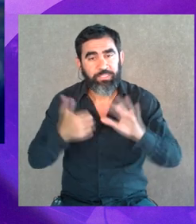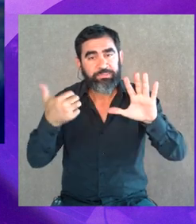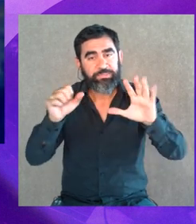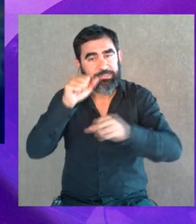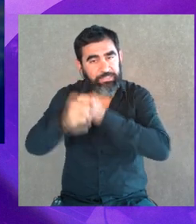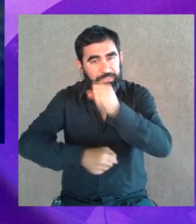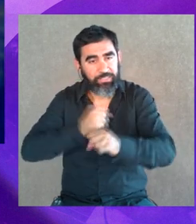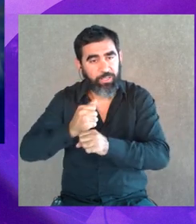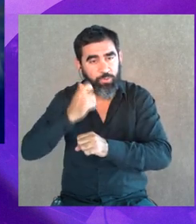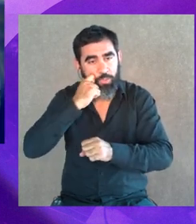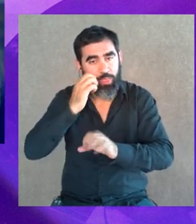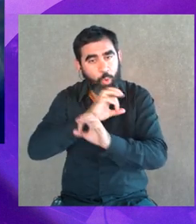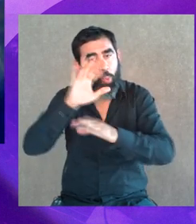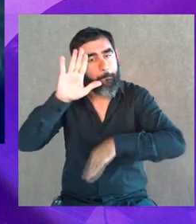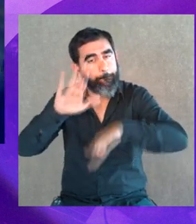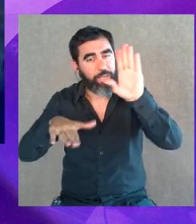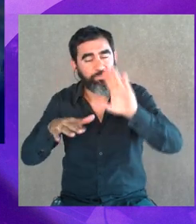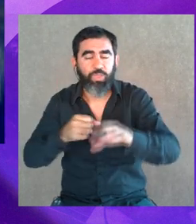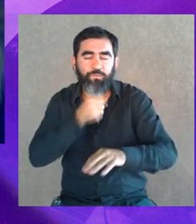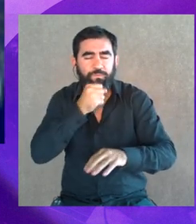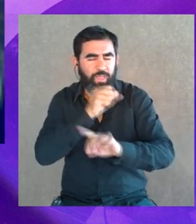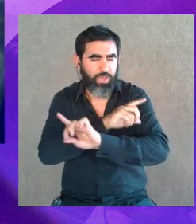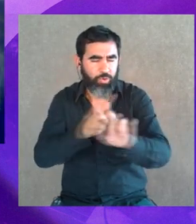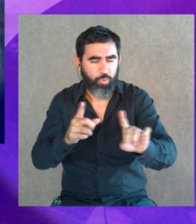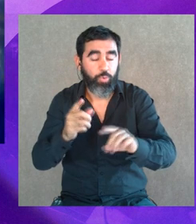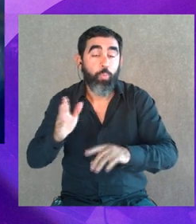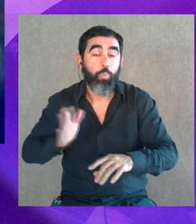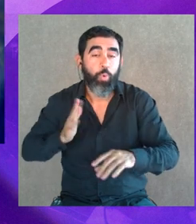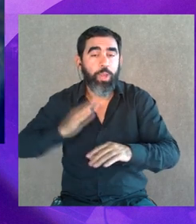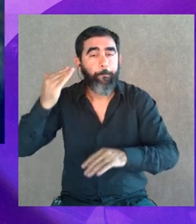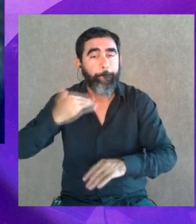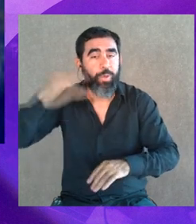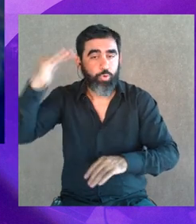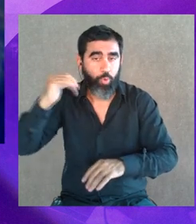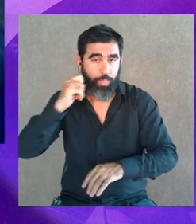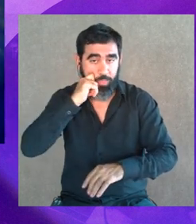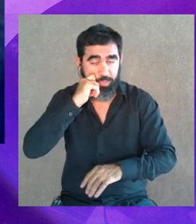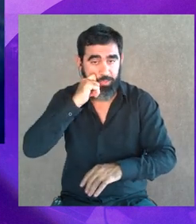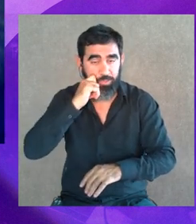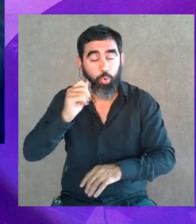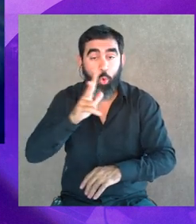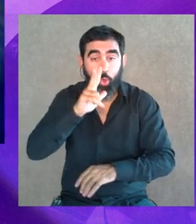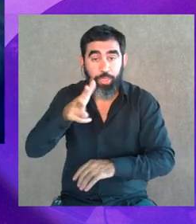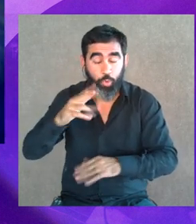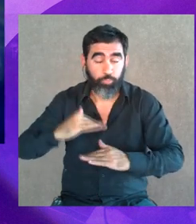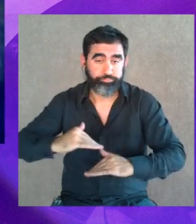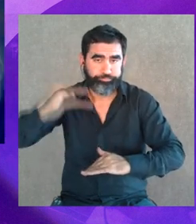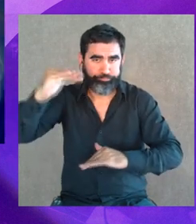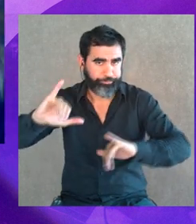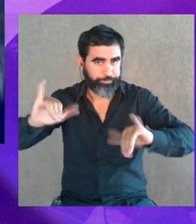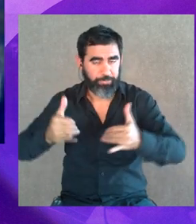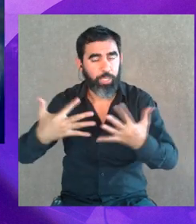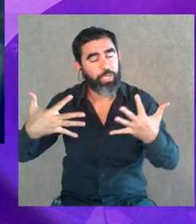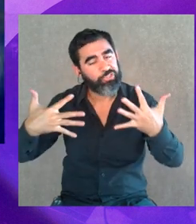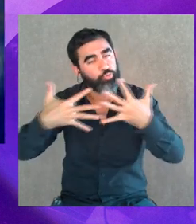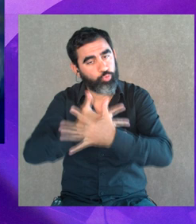60 años para arriba, o no ancianas, sino las mujeres mayores, con hijos adultos